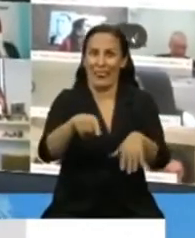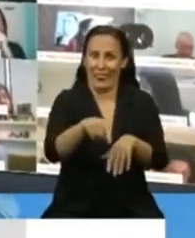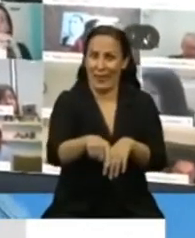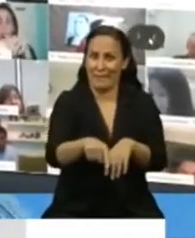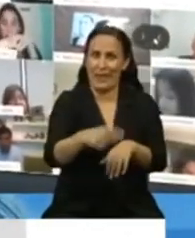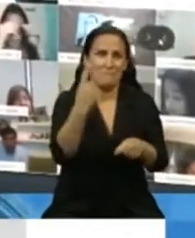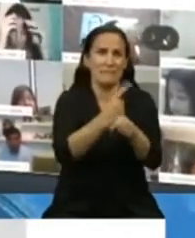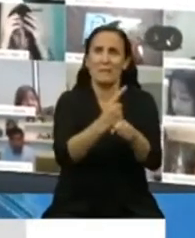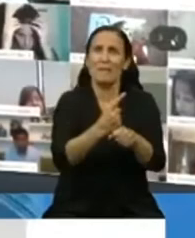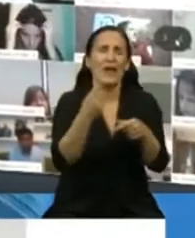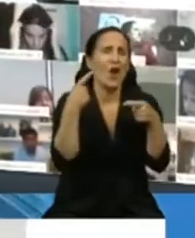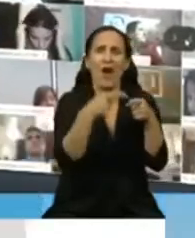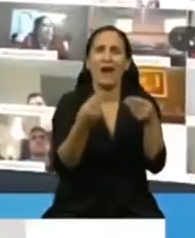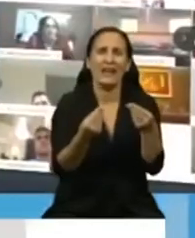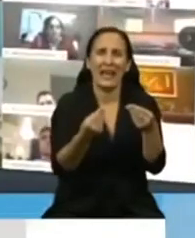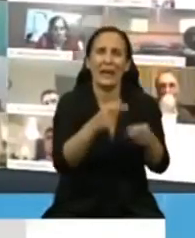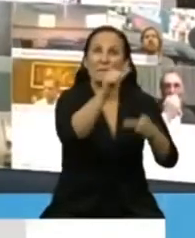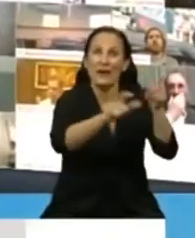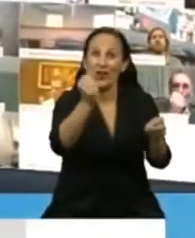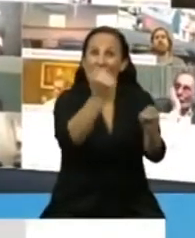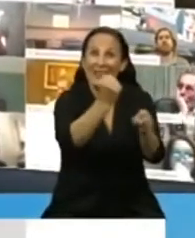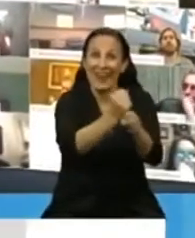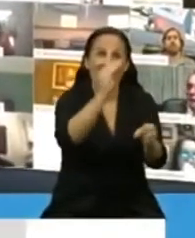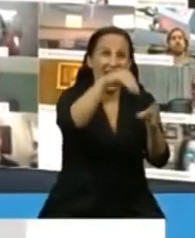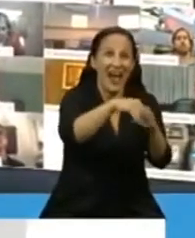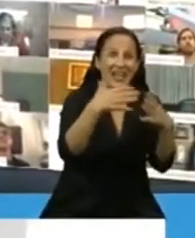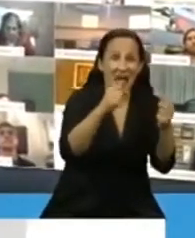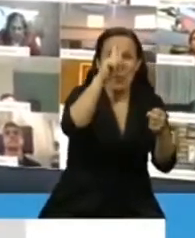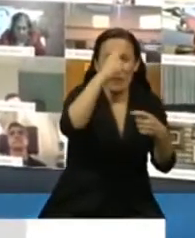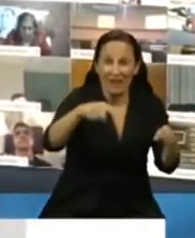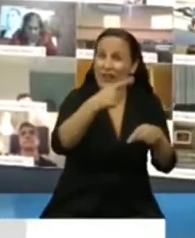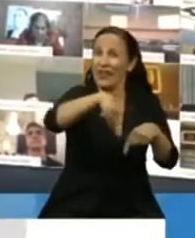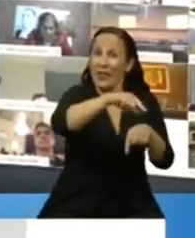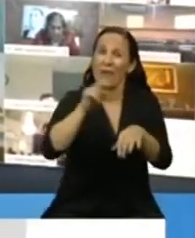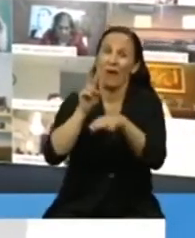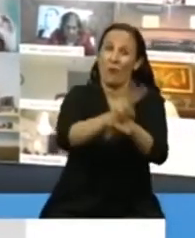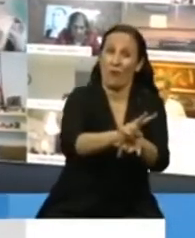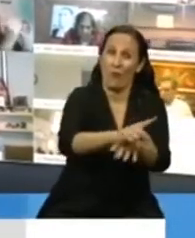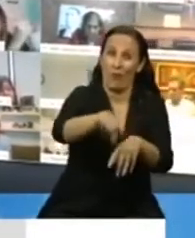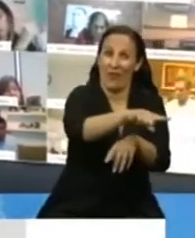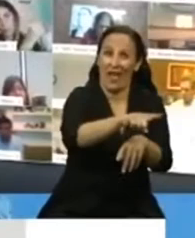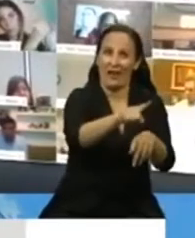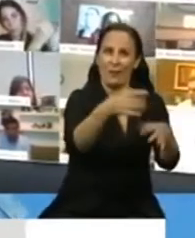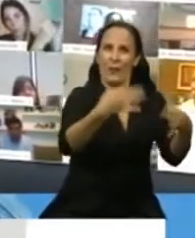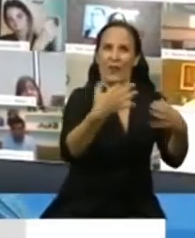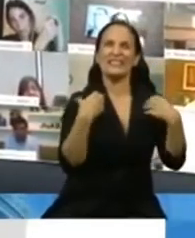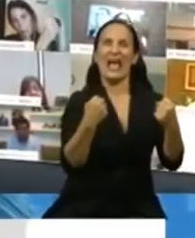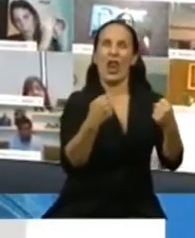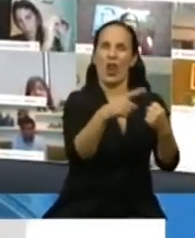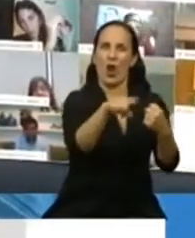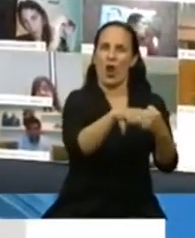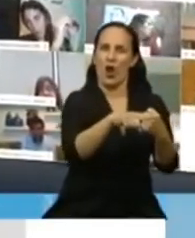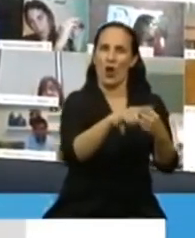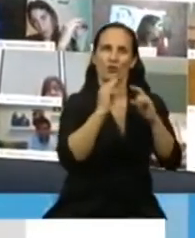personal de salud, de hacer que ellos estén sanos al frente de la primera línea de batalla